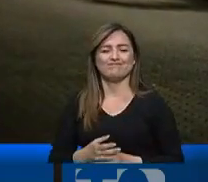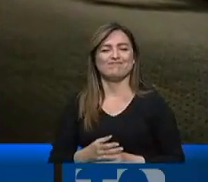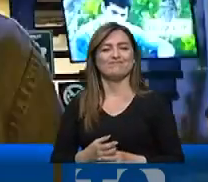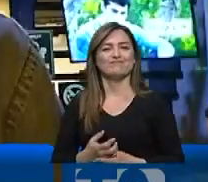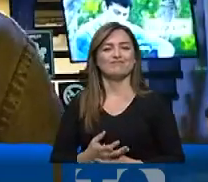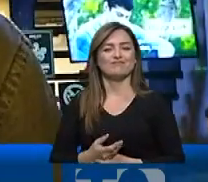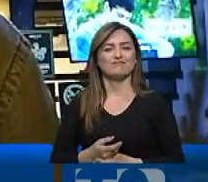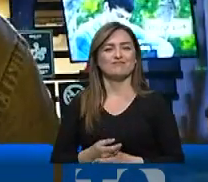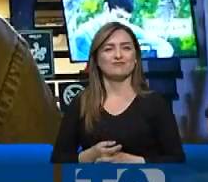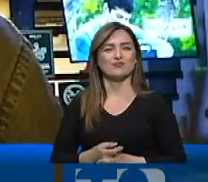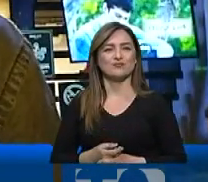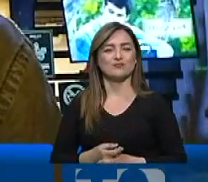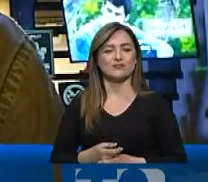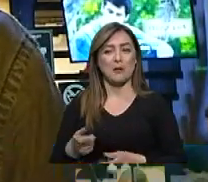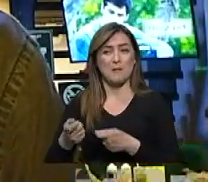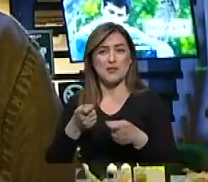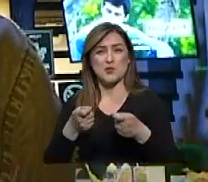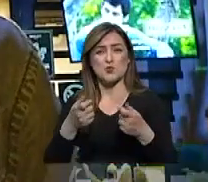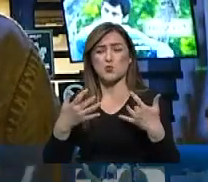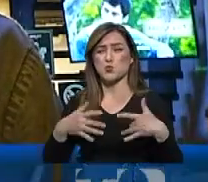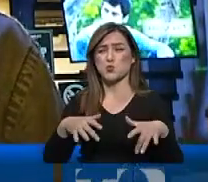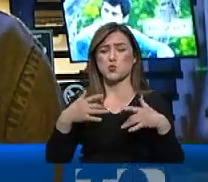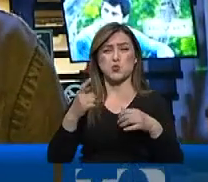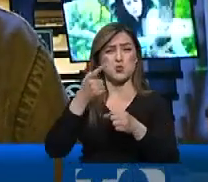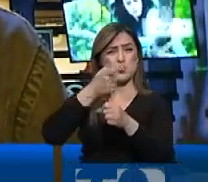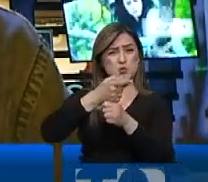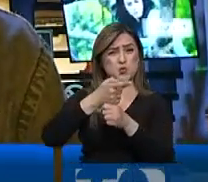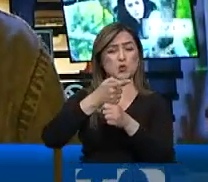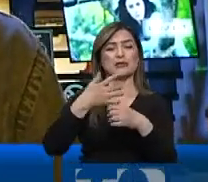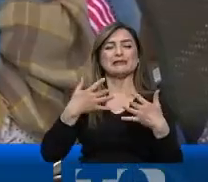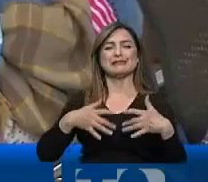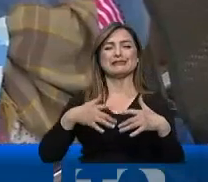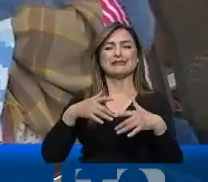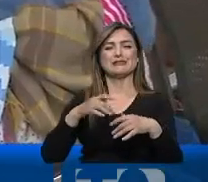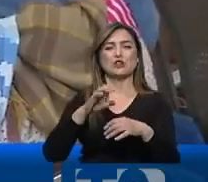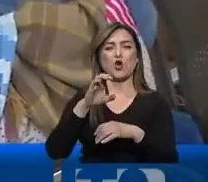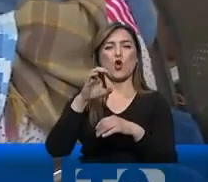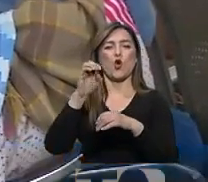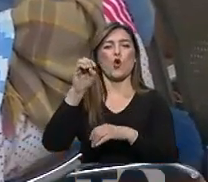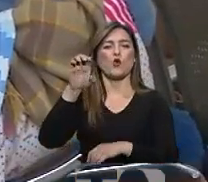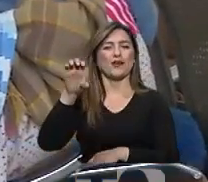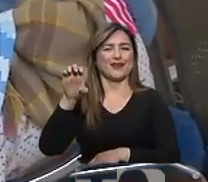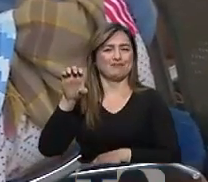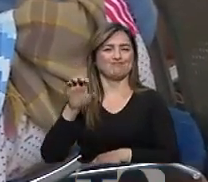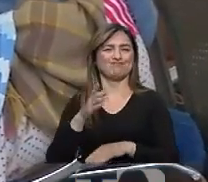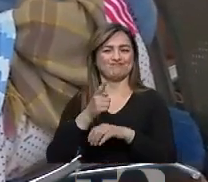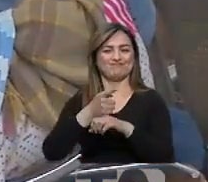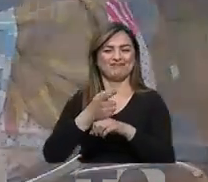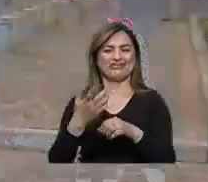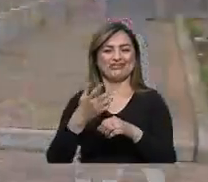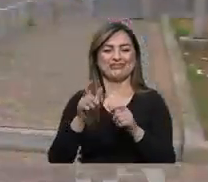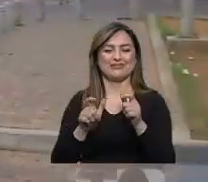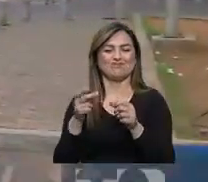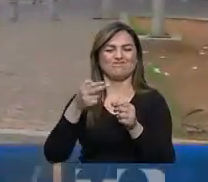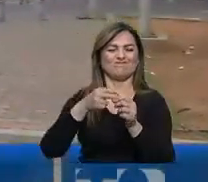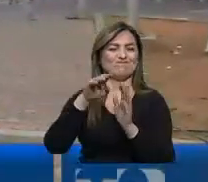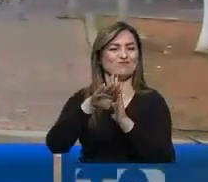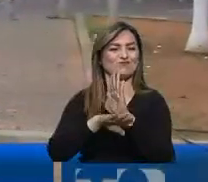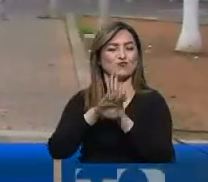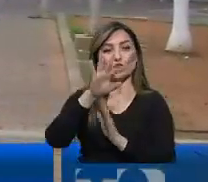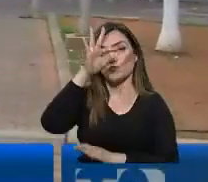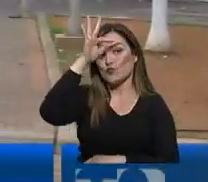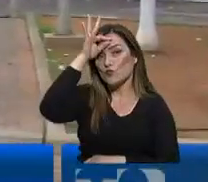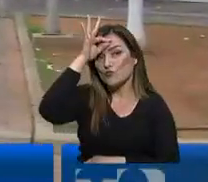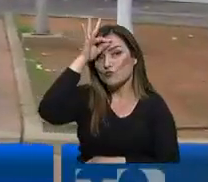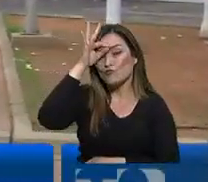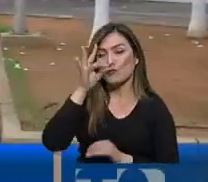personal contagiado. He trabajado bastante, digamos, con las nuevas medidas del COVID. Ante este aumento de contagios, de igual forma en los hospitales de la